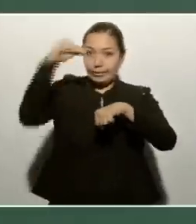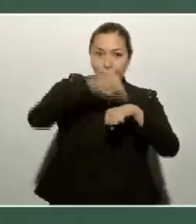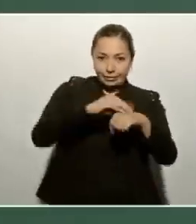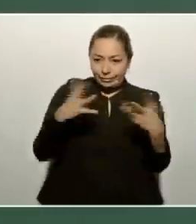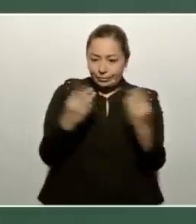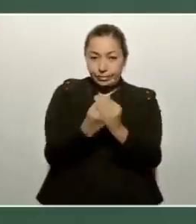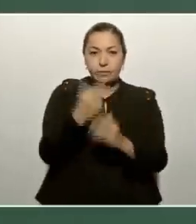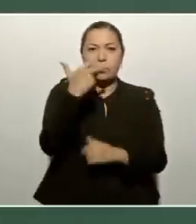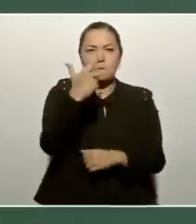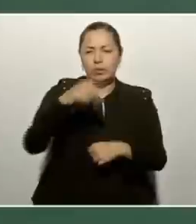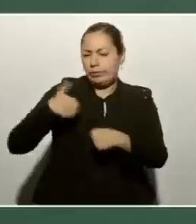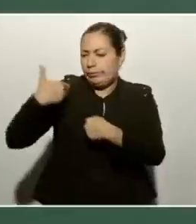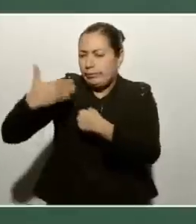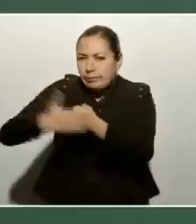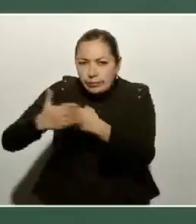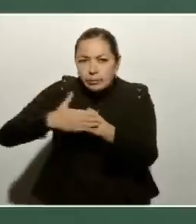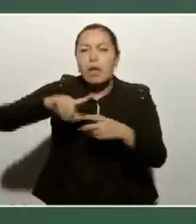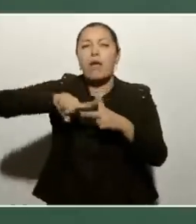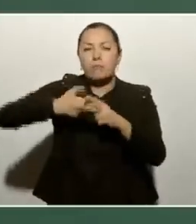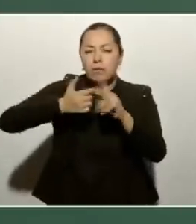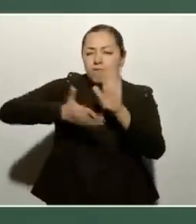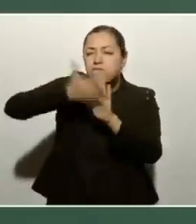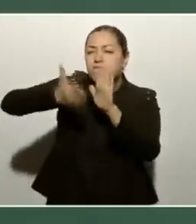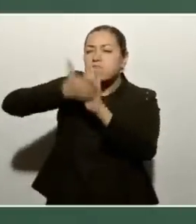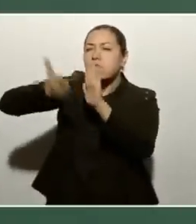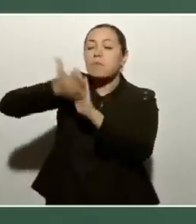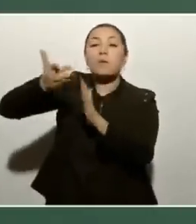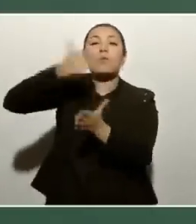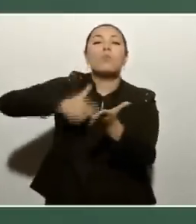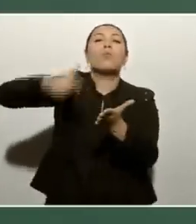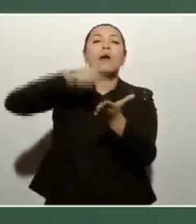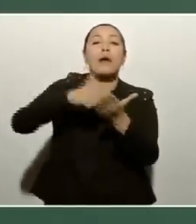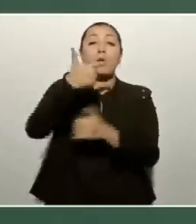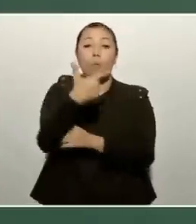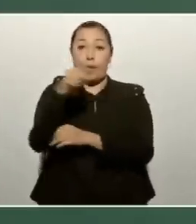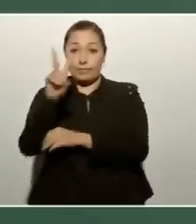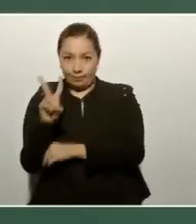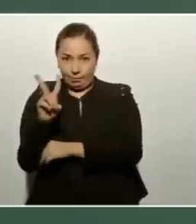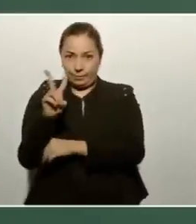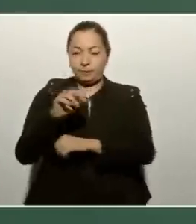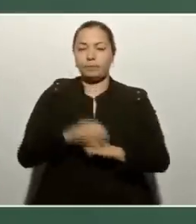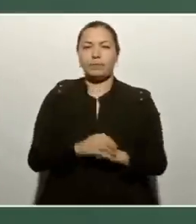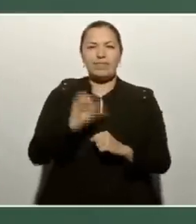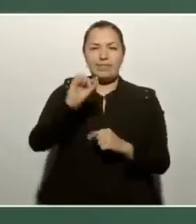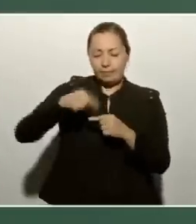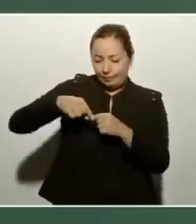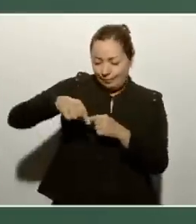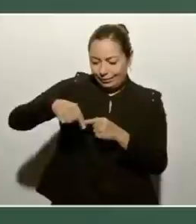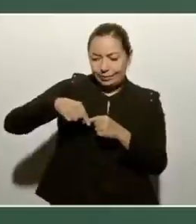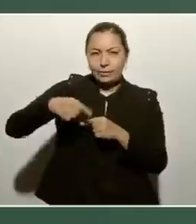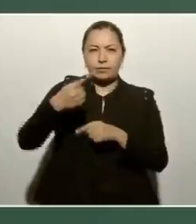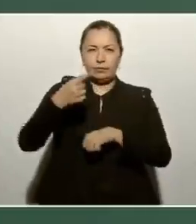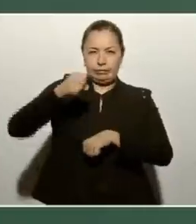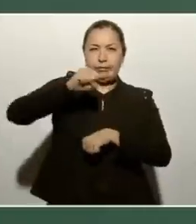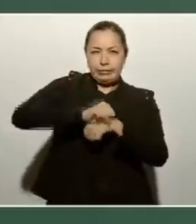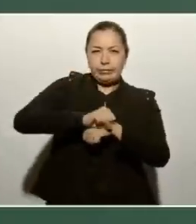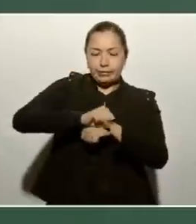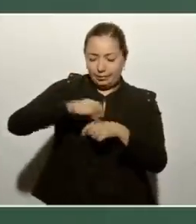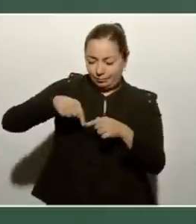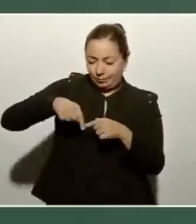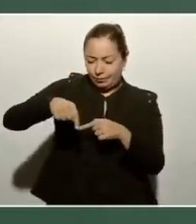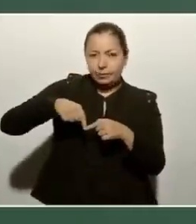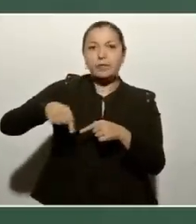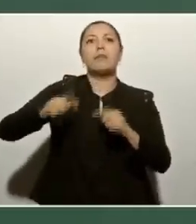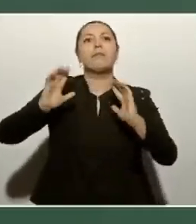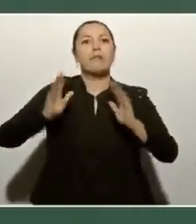empezará su edificación en Guasave y que precisamente en esta semana ya se pudo contar